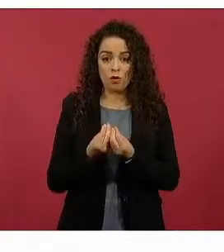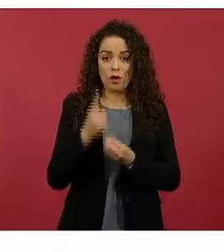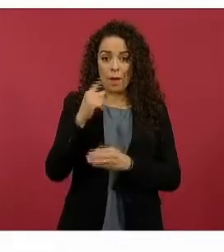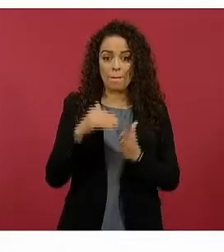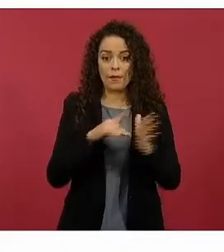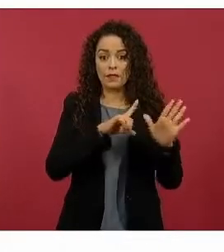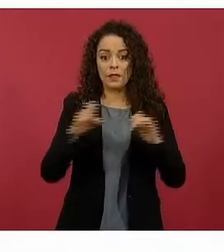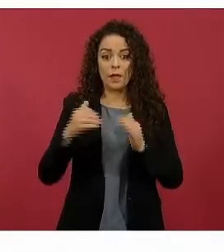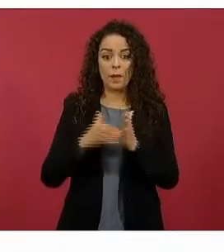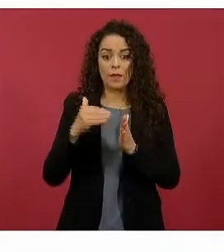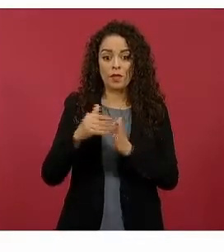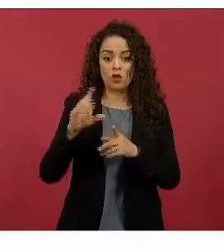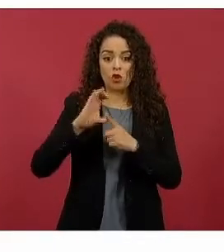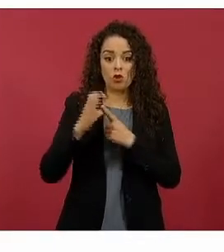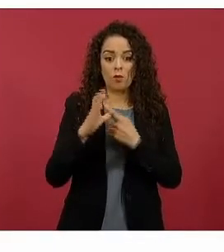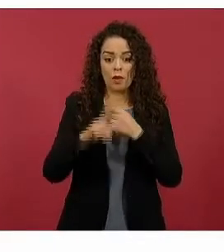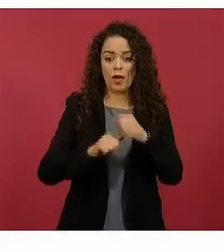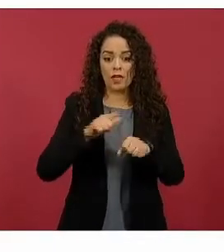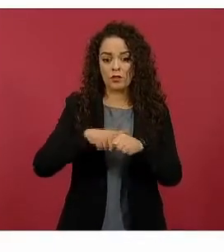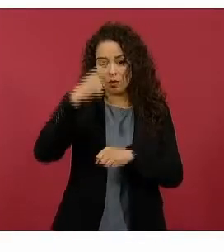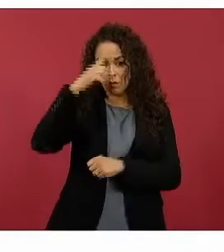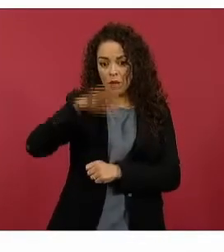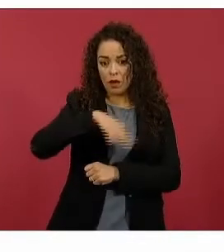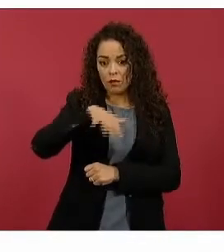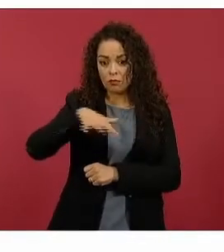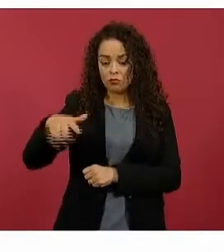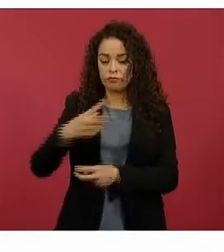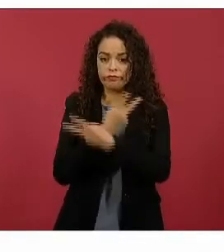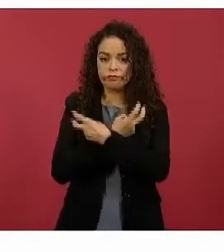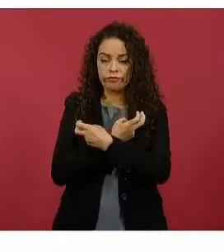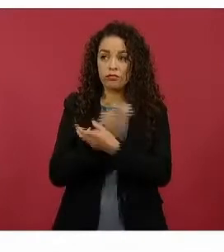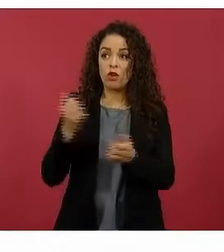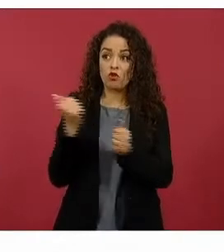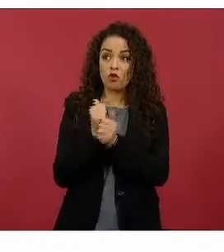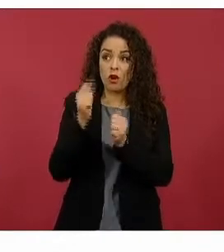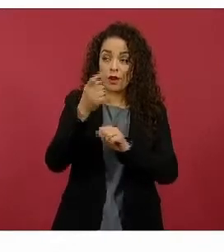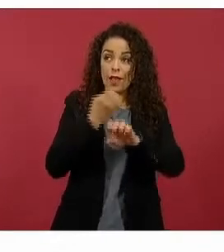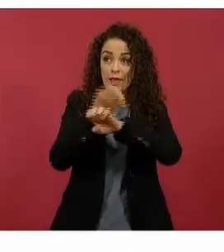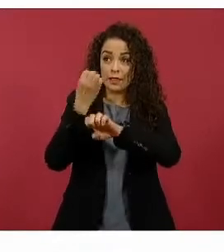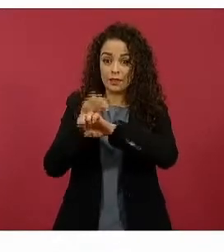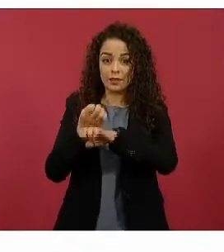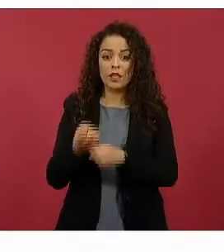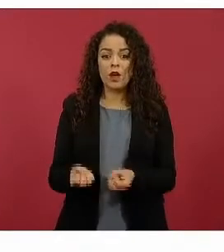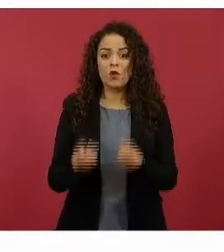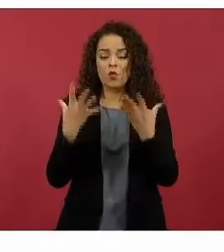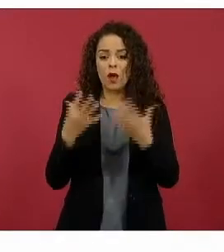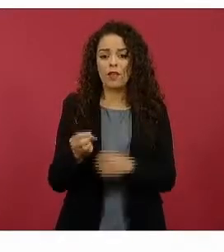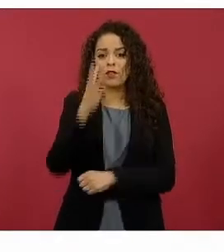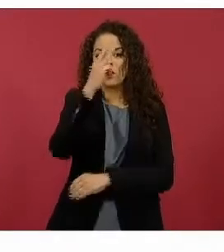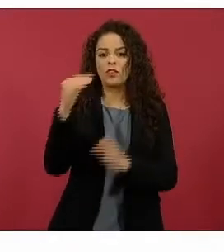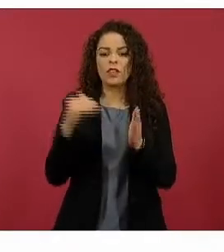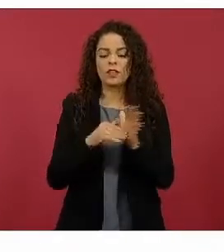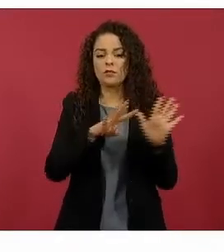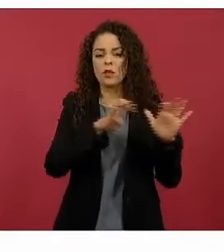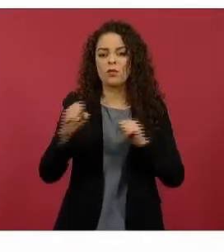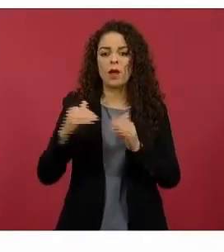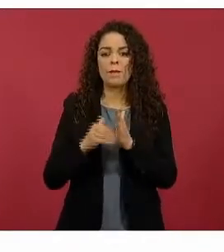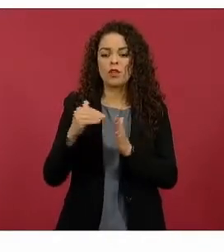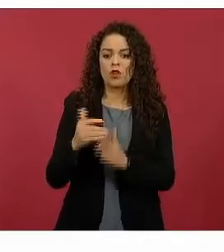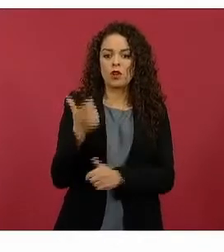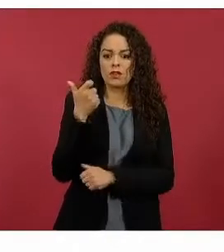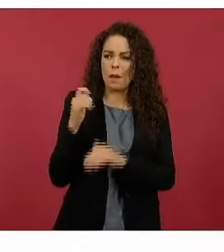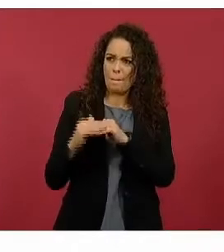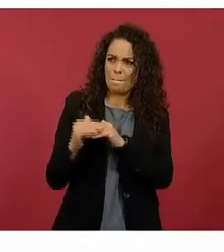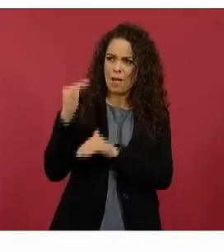millones de la Comisión Nacional de Búsqueda hacia los estados, suman más de 3.400 millones de